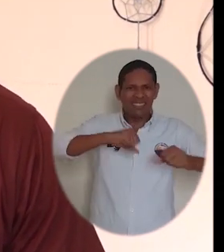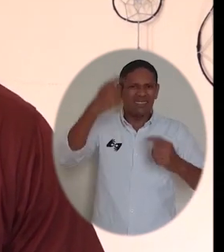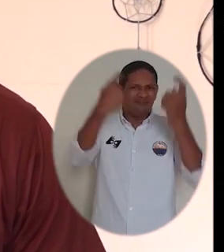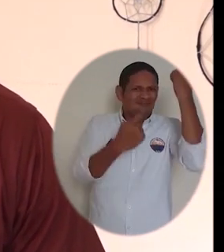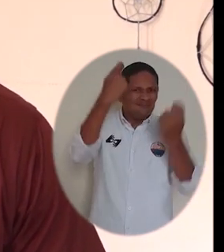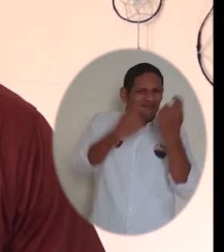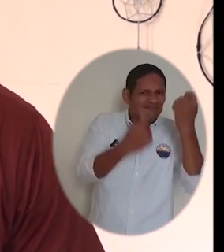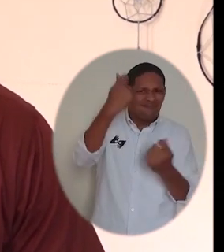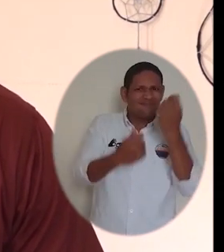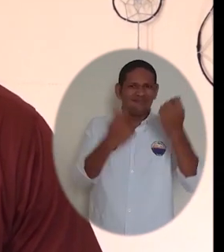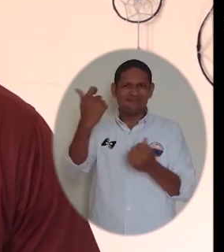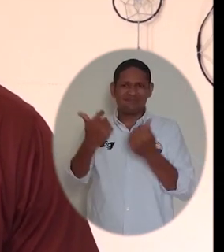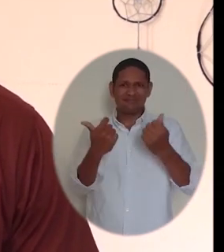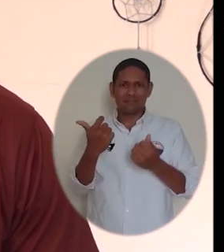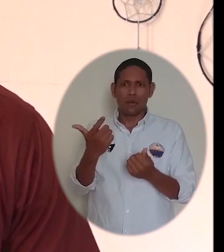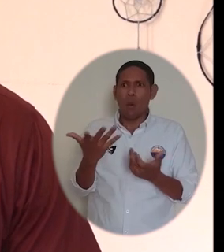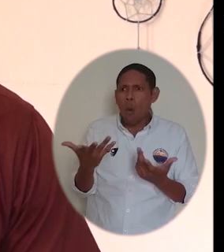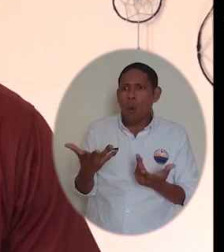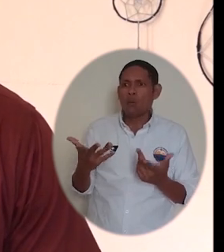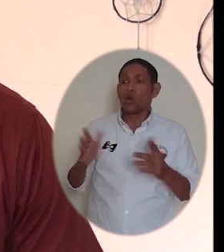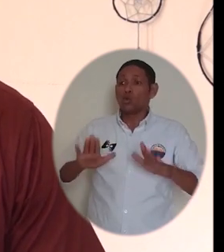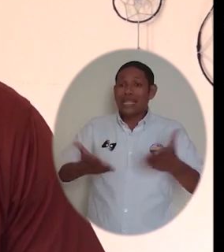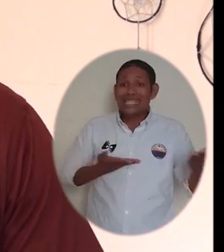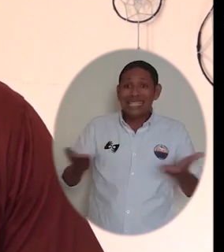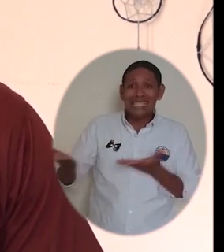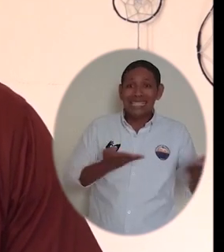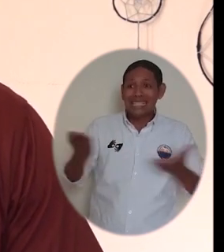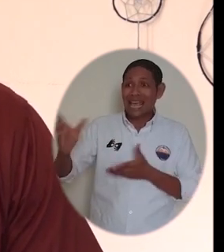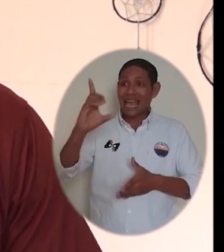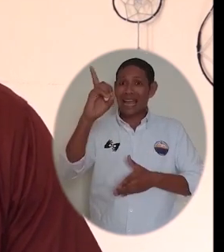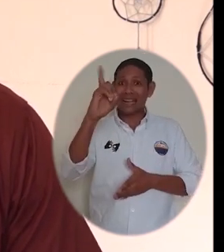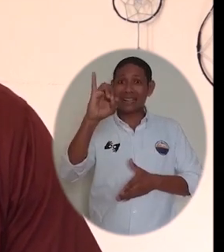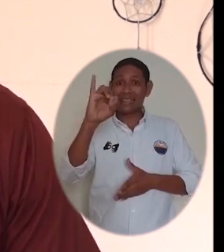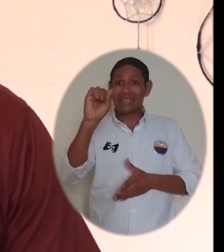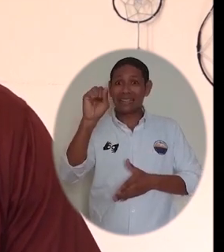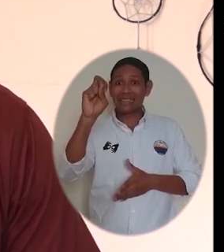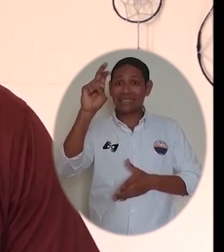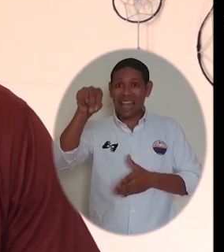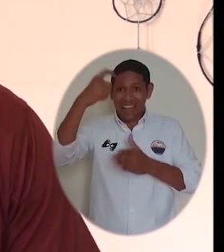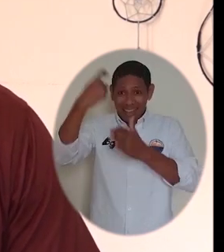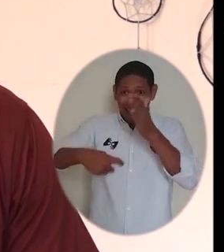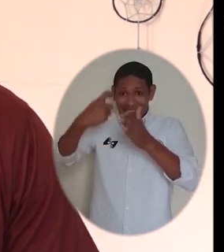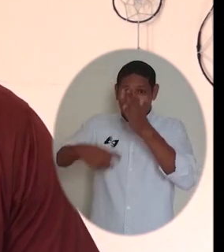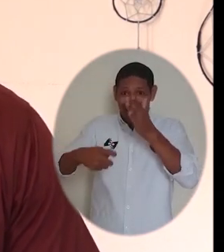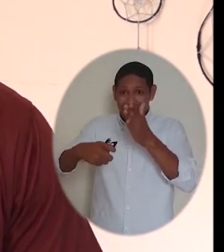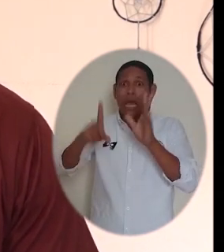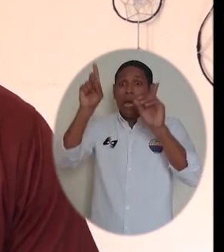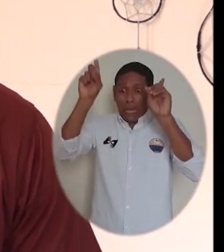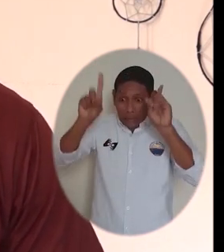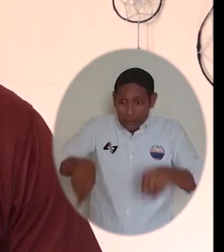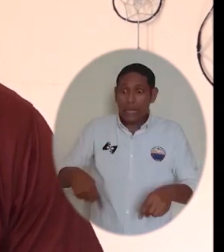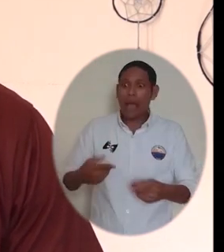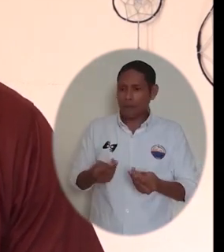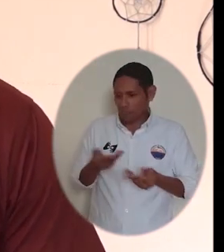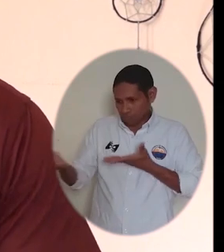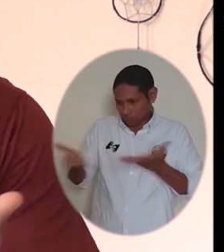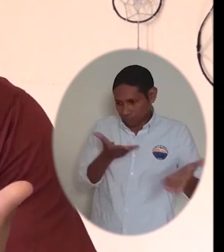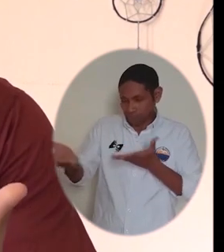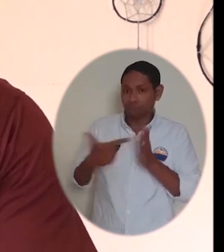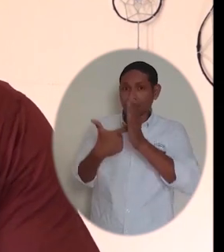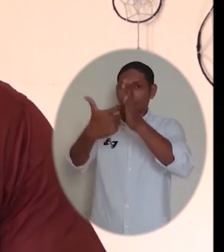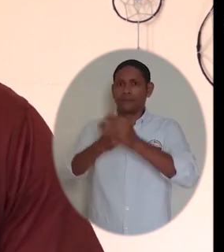actividades económicas y responsabilidades sucesiones líquidas servicios en línea del portal DIAN entre otros.